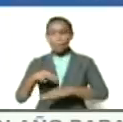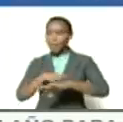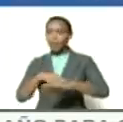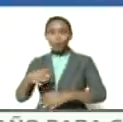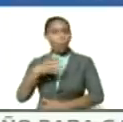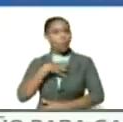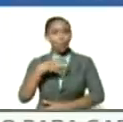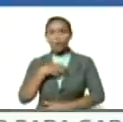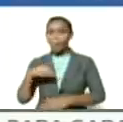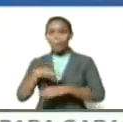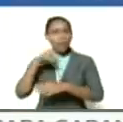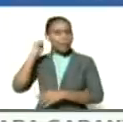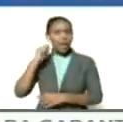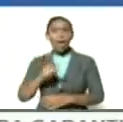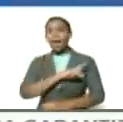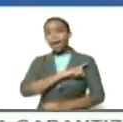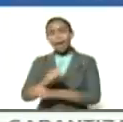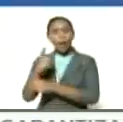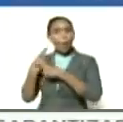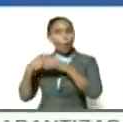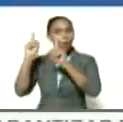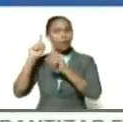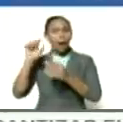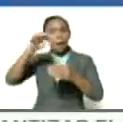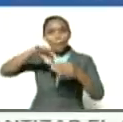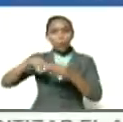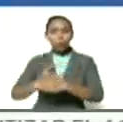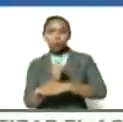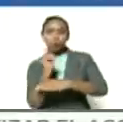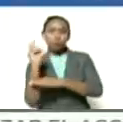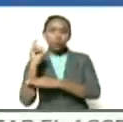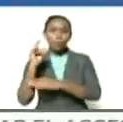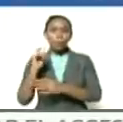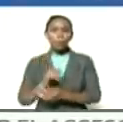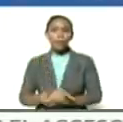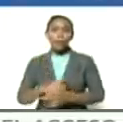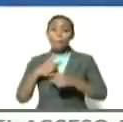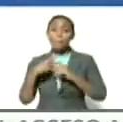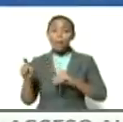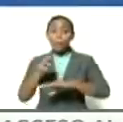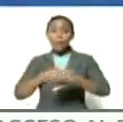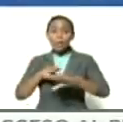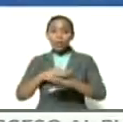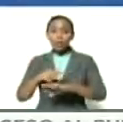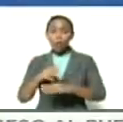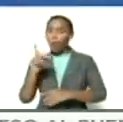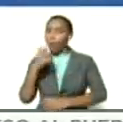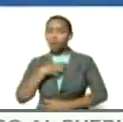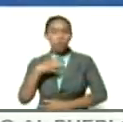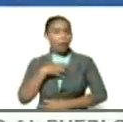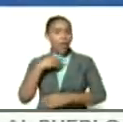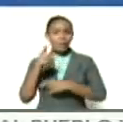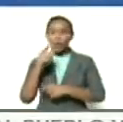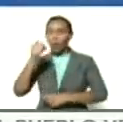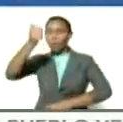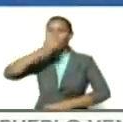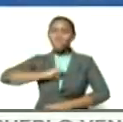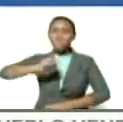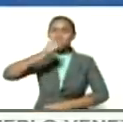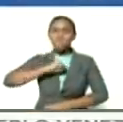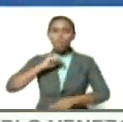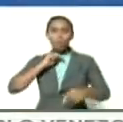ministra se tiene que ir a otra cosa a sembrar papa pero ministro ministra no puede ser el que no aguante